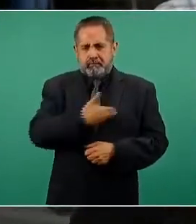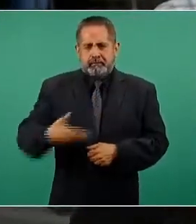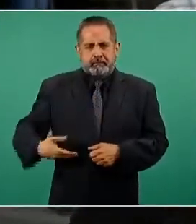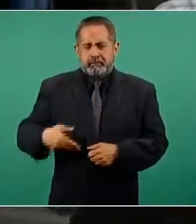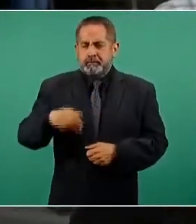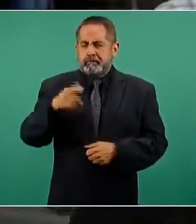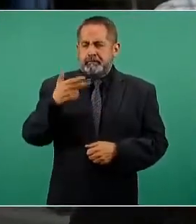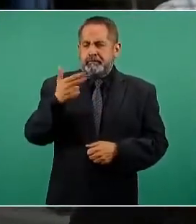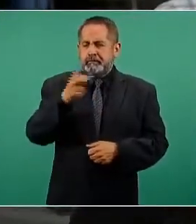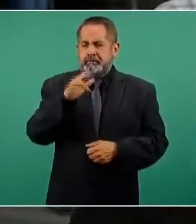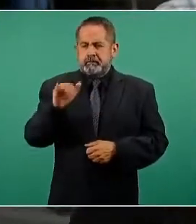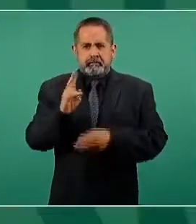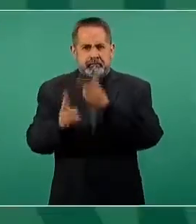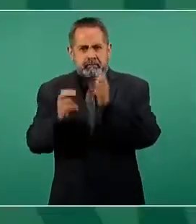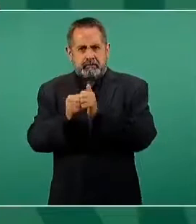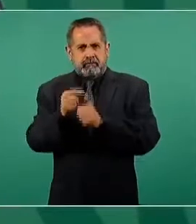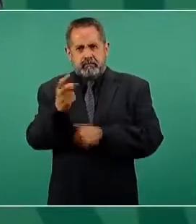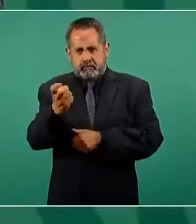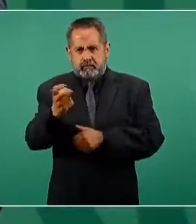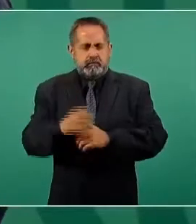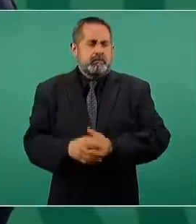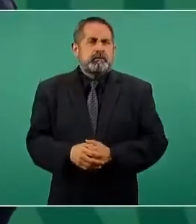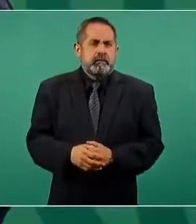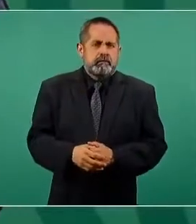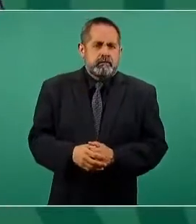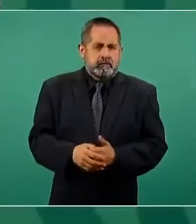su conversación? No, este